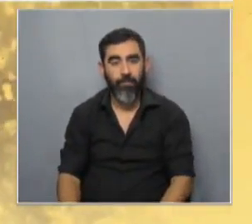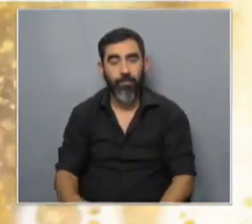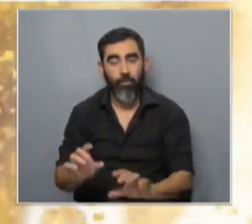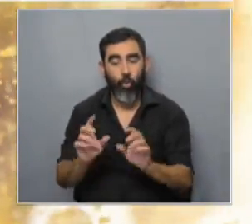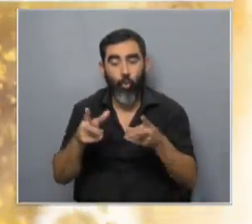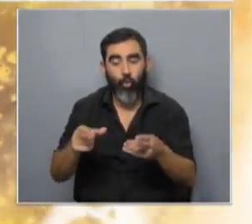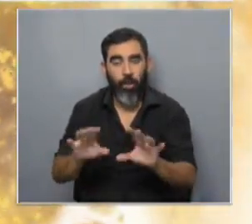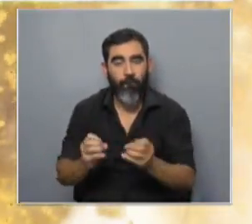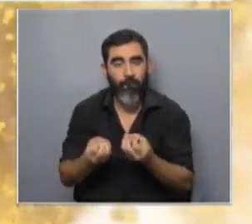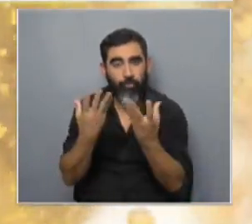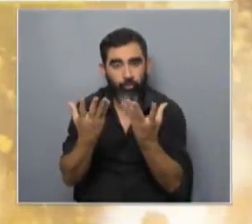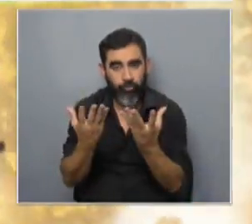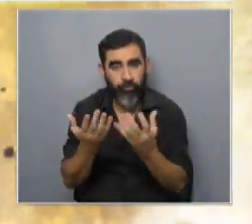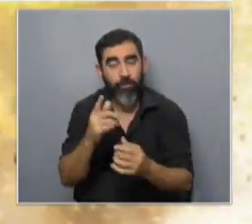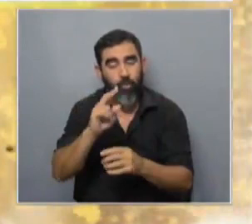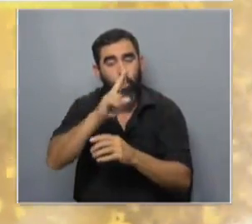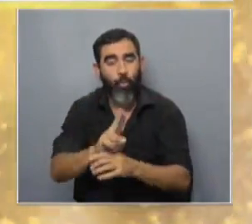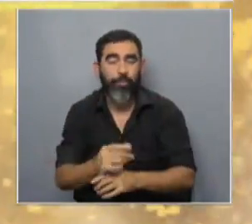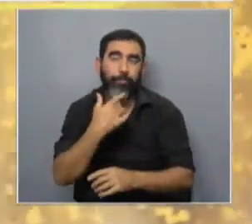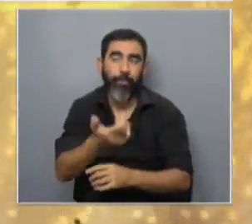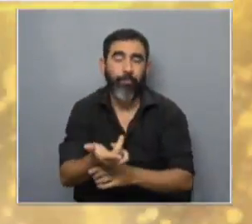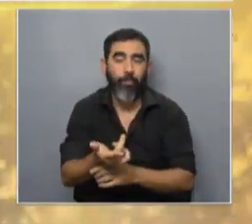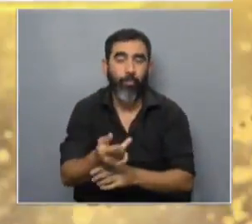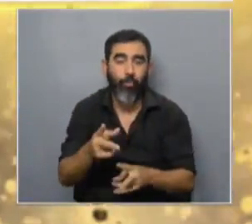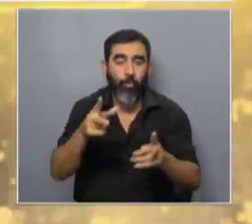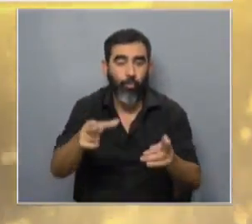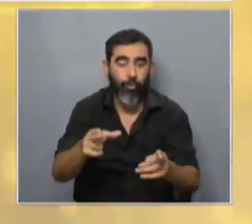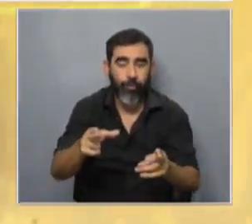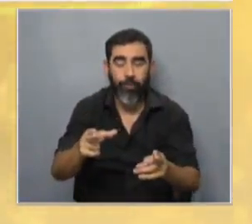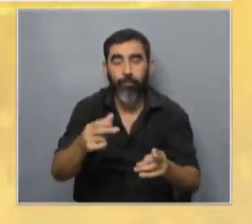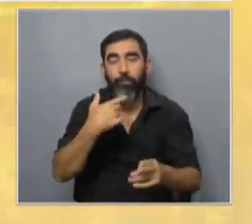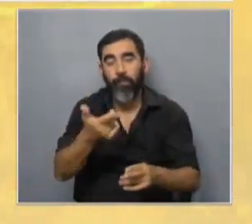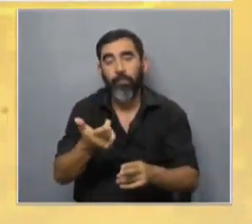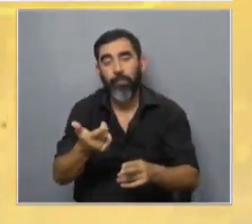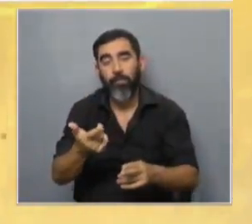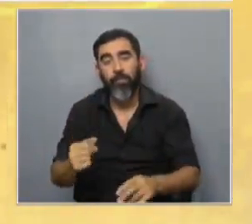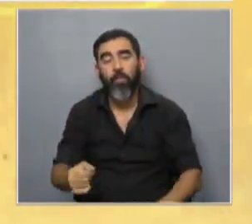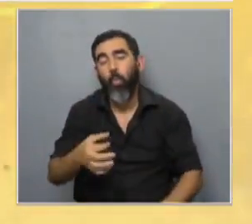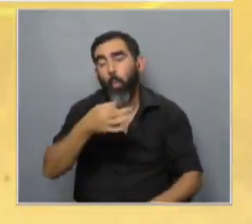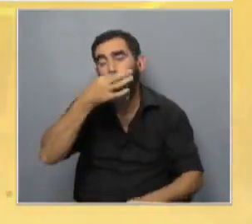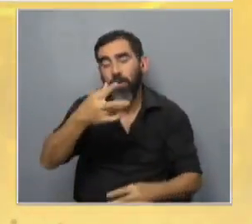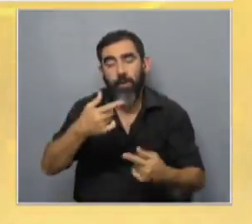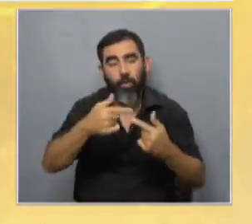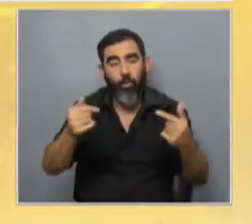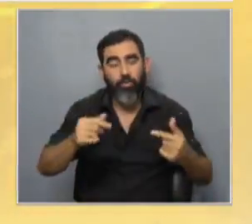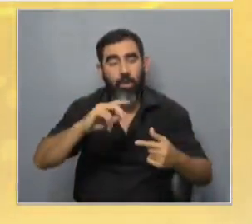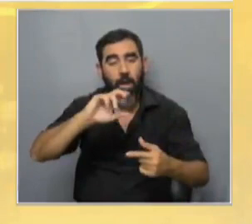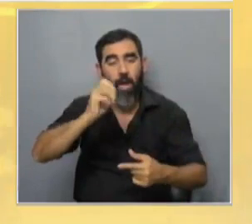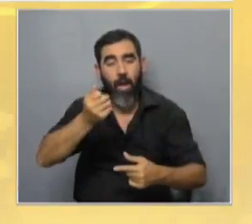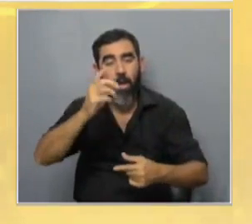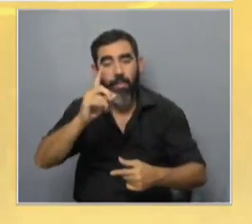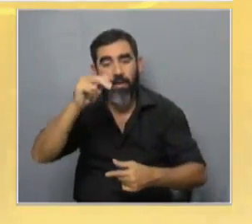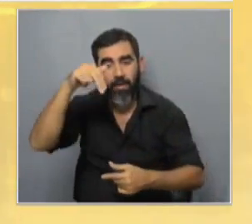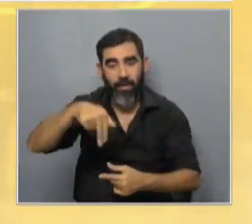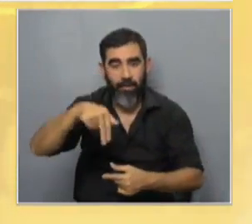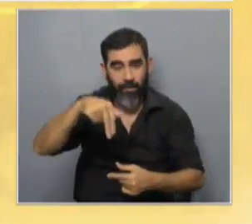infección. Eso se utiliza para cortar posteriormente cualquier secuencia de ADN in